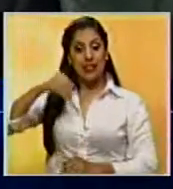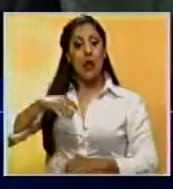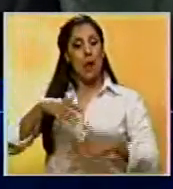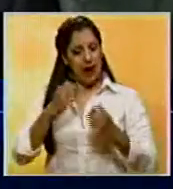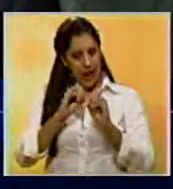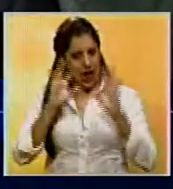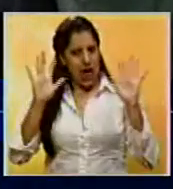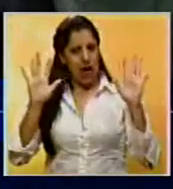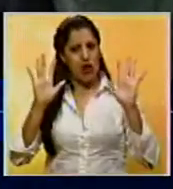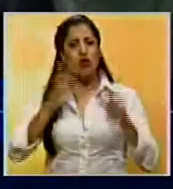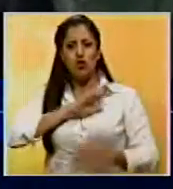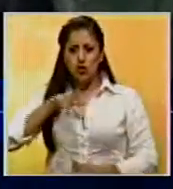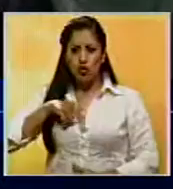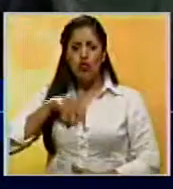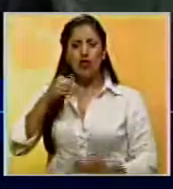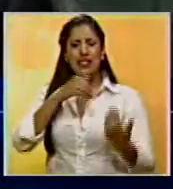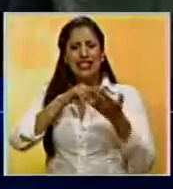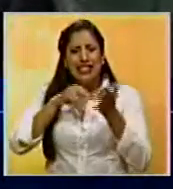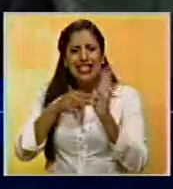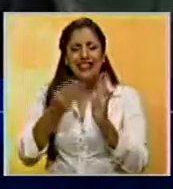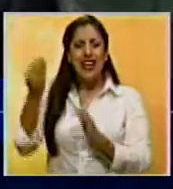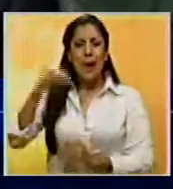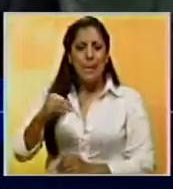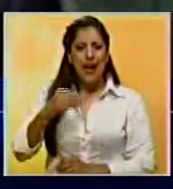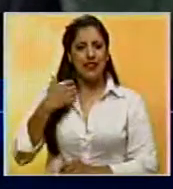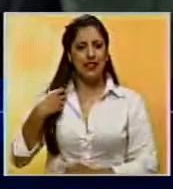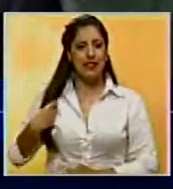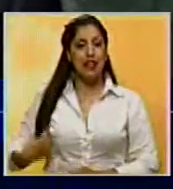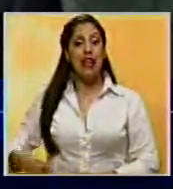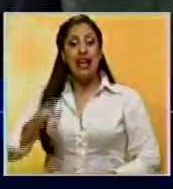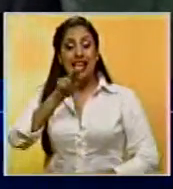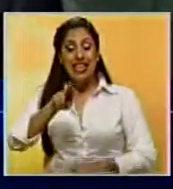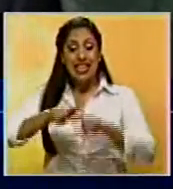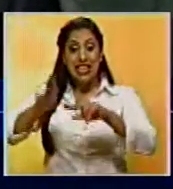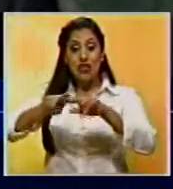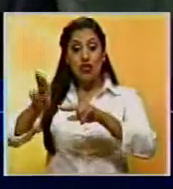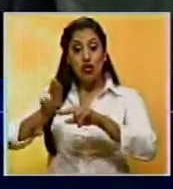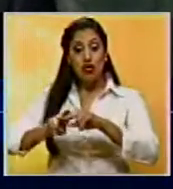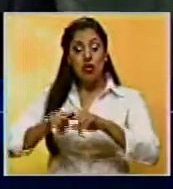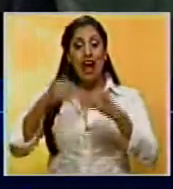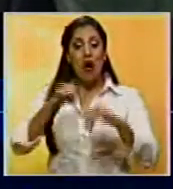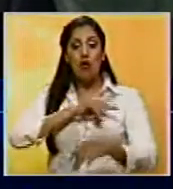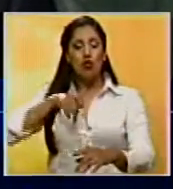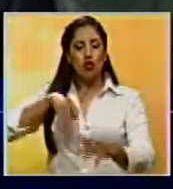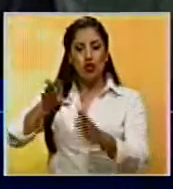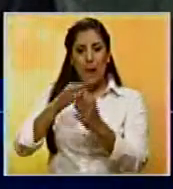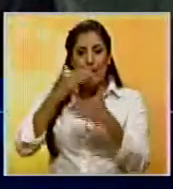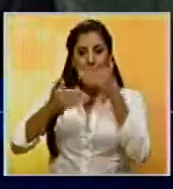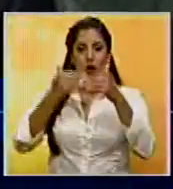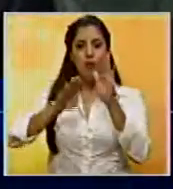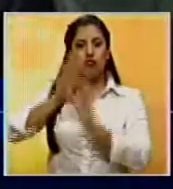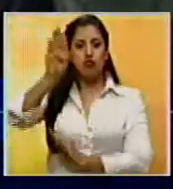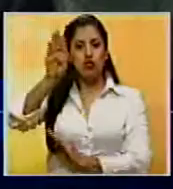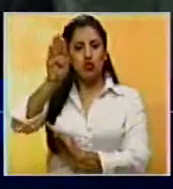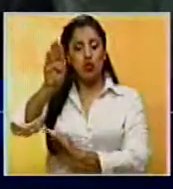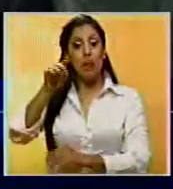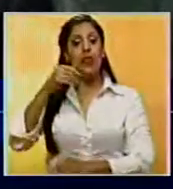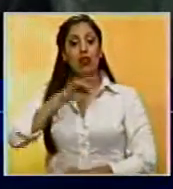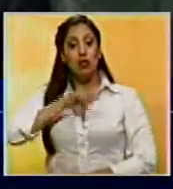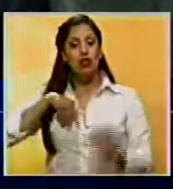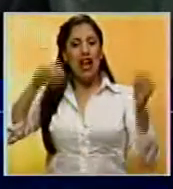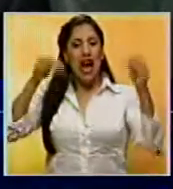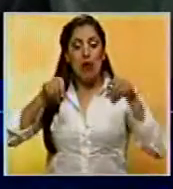supuesto, ellos representan mucho más que eso. Estos niños son nuestro futuro. Nuestro